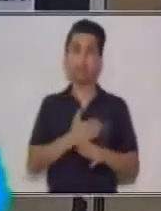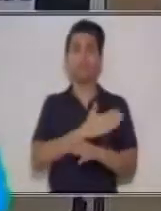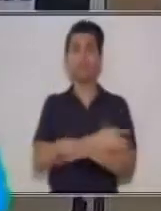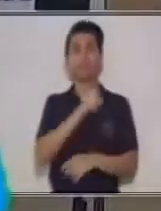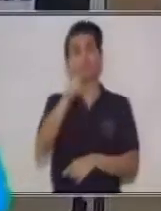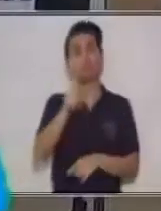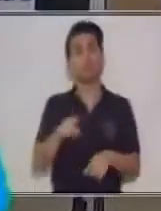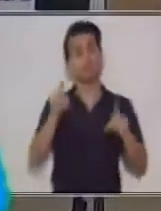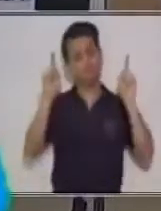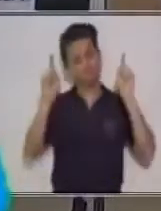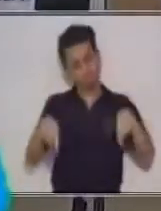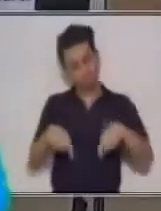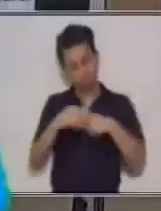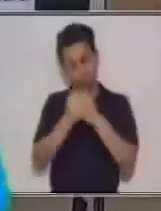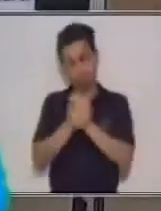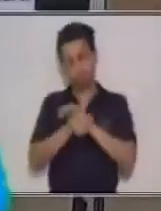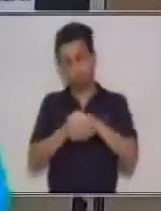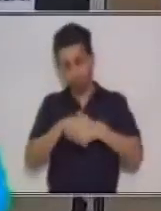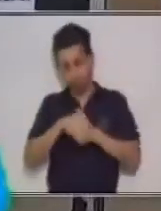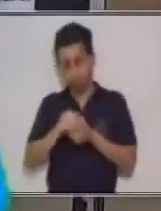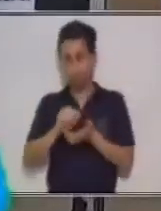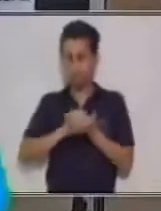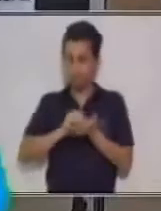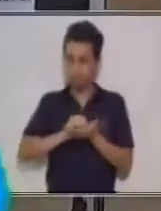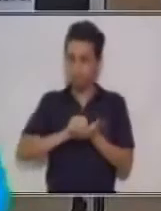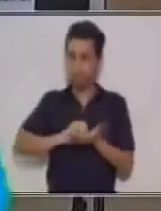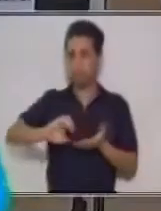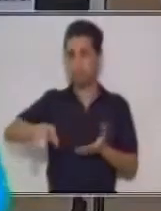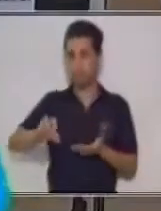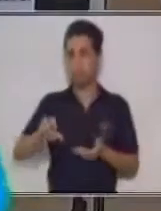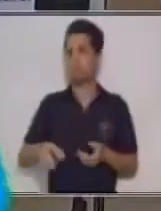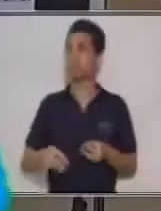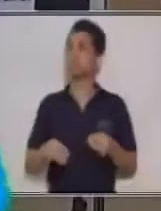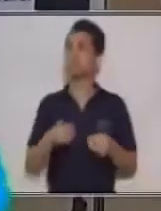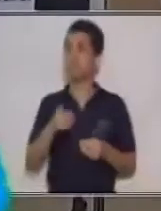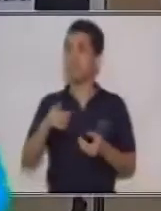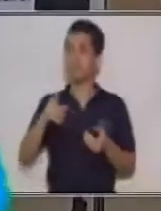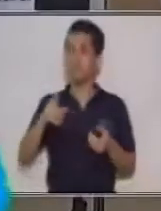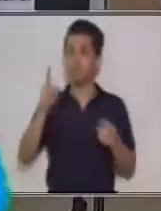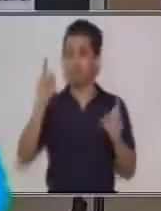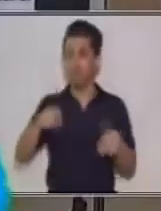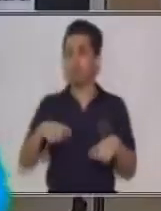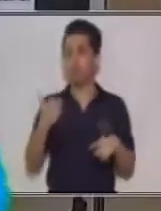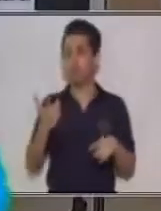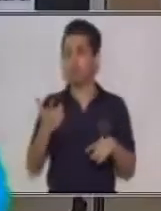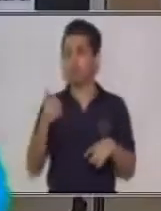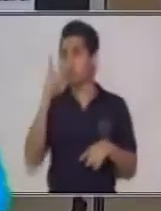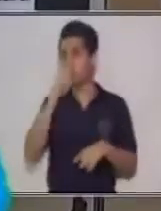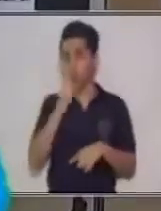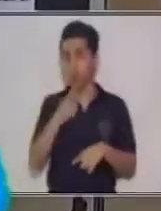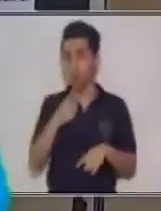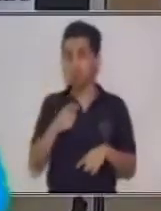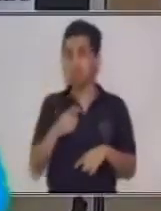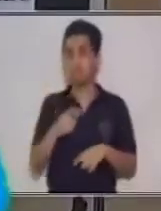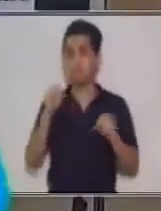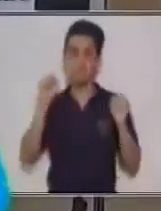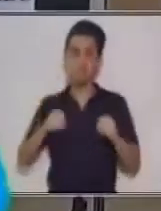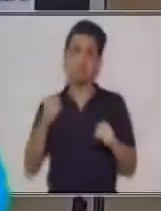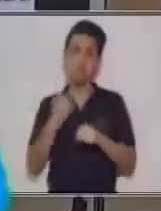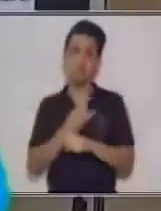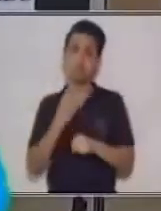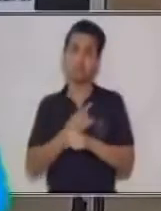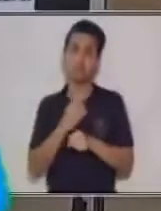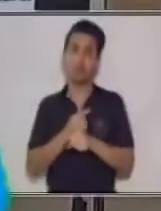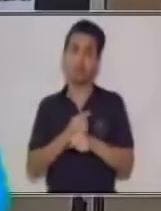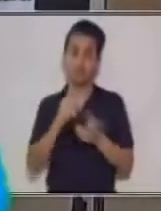recomiendo que laves constantemente tus manos con suficiente agua y jabón. Si no tienes, puedes utilizar jabón